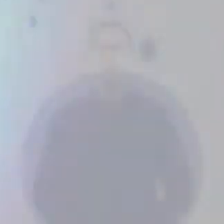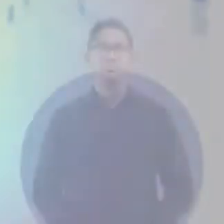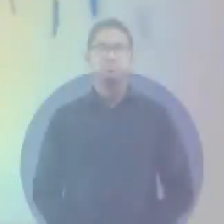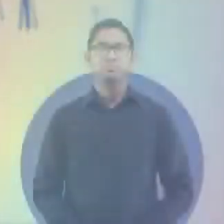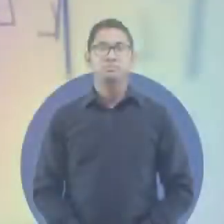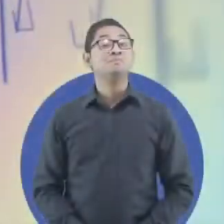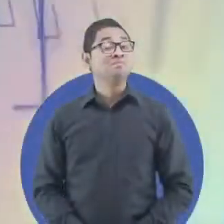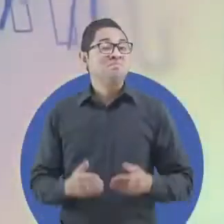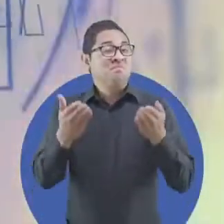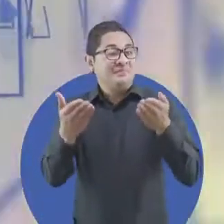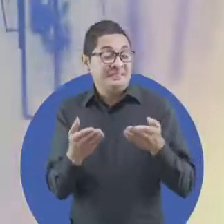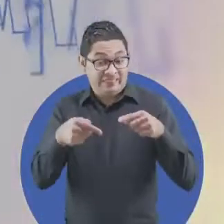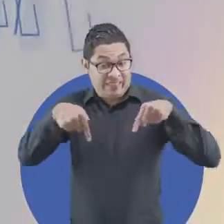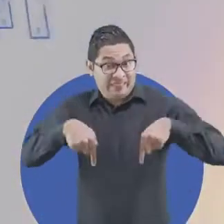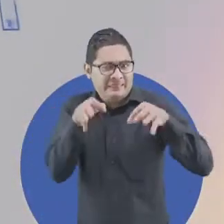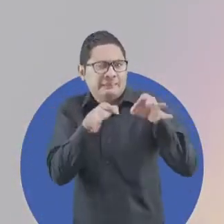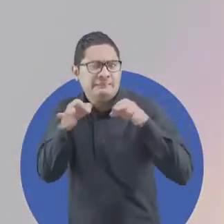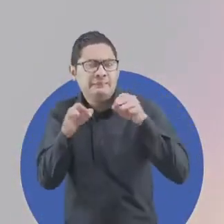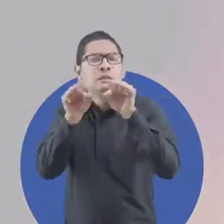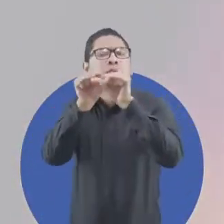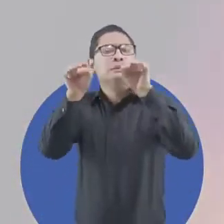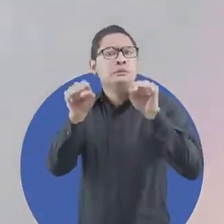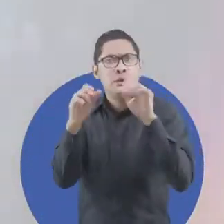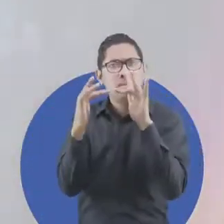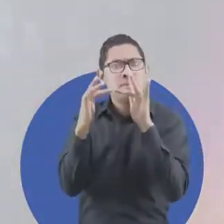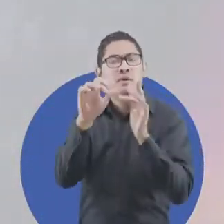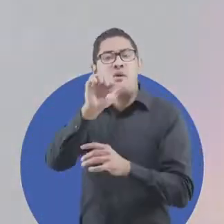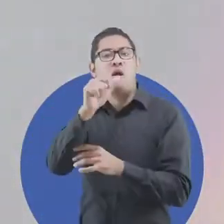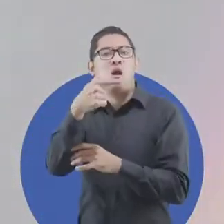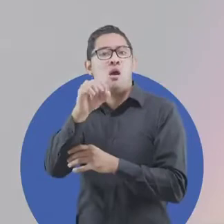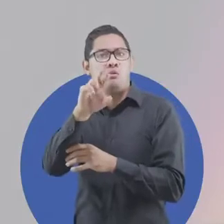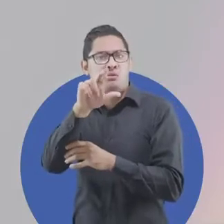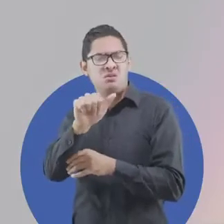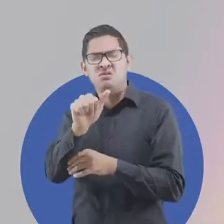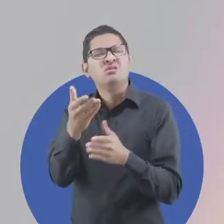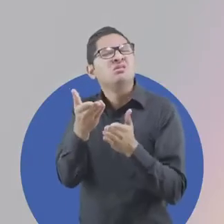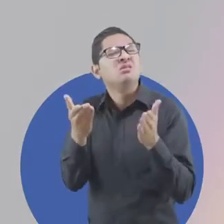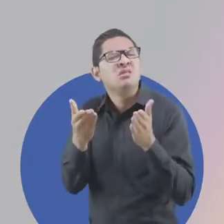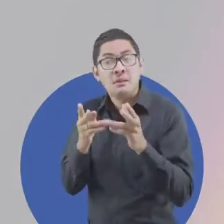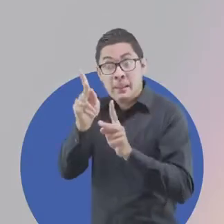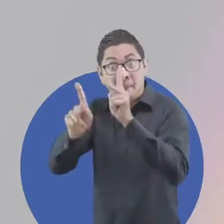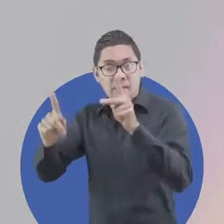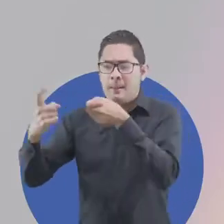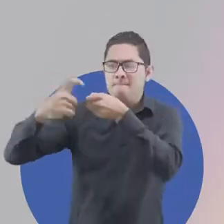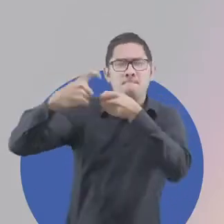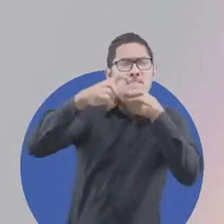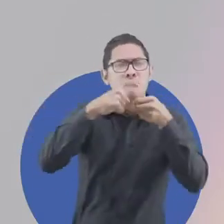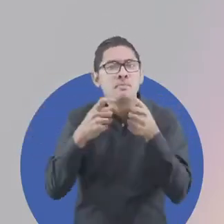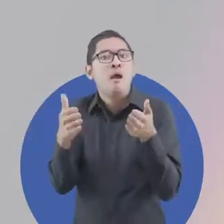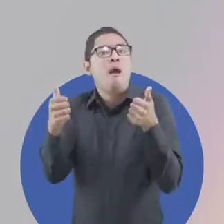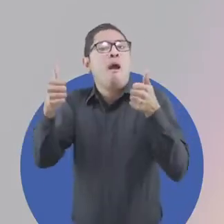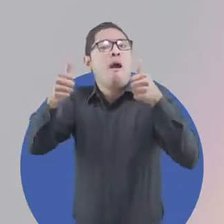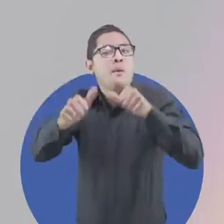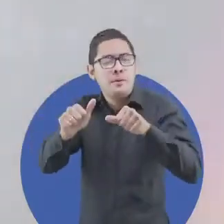Bienvenidos a Agora, plataforma digital de participación ciudadana para el proceso del Pacto del Bicentenario,